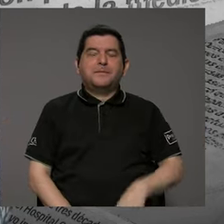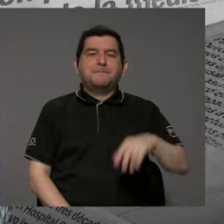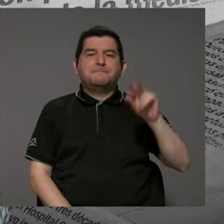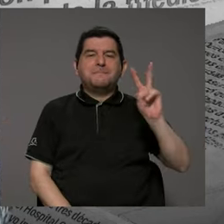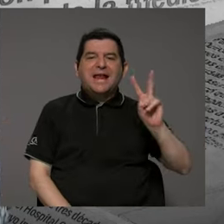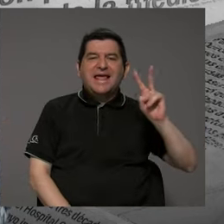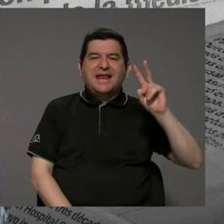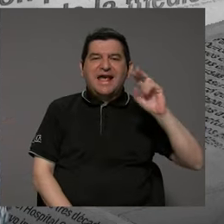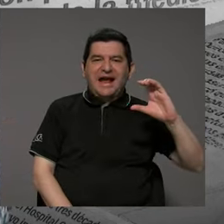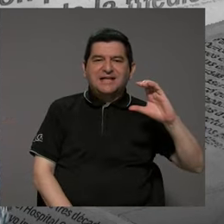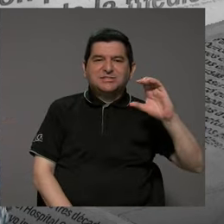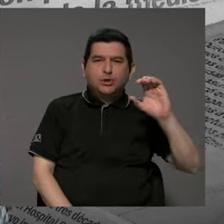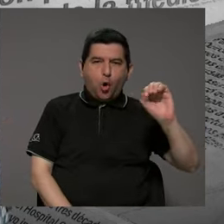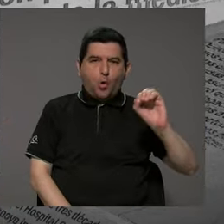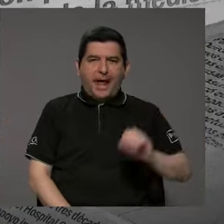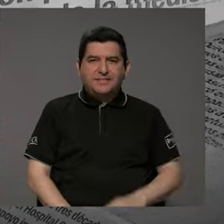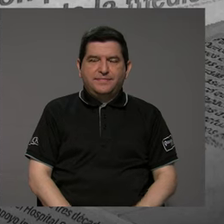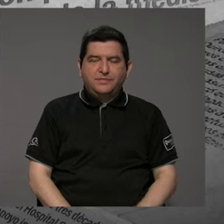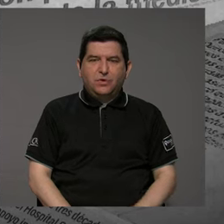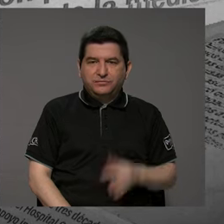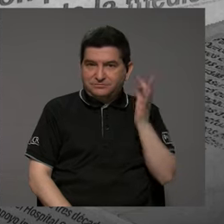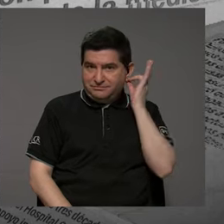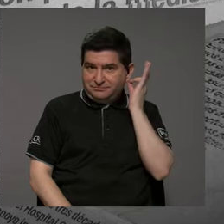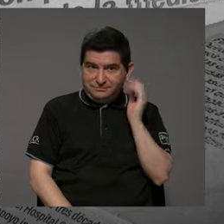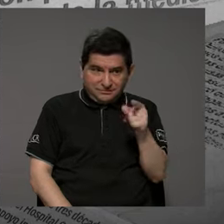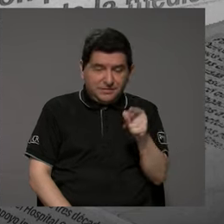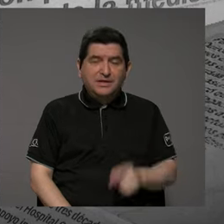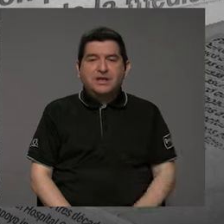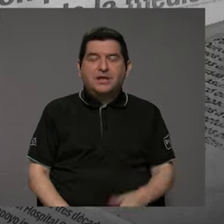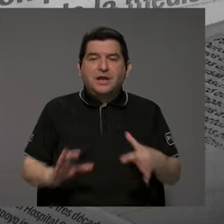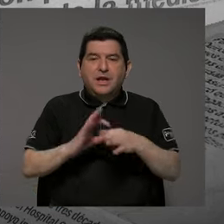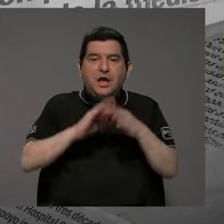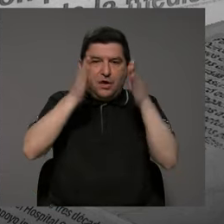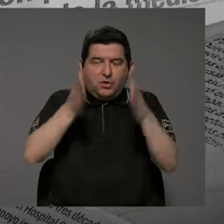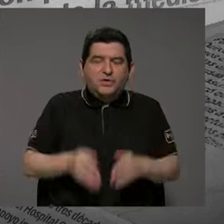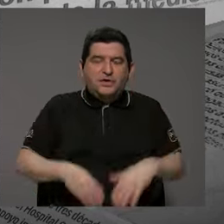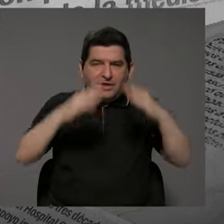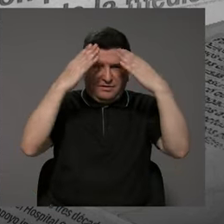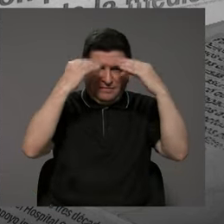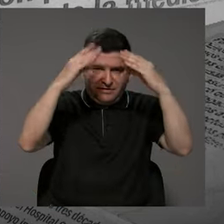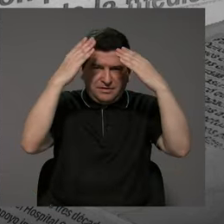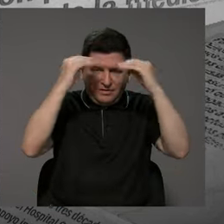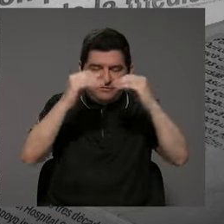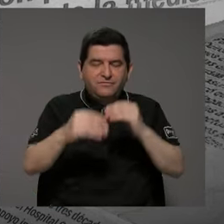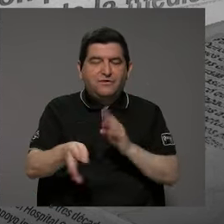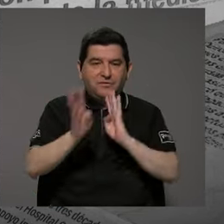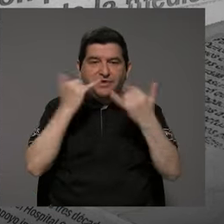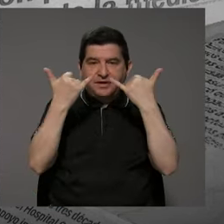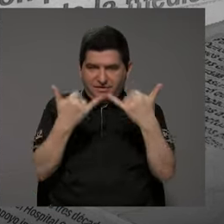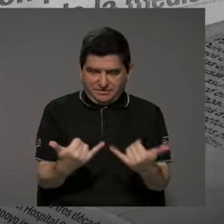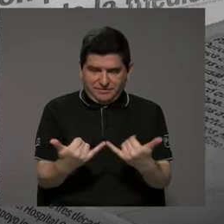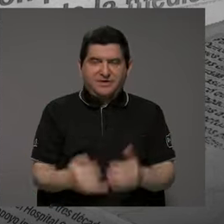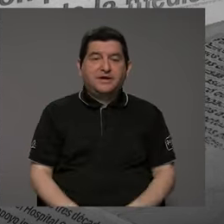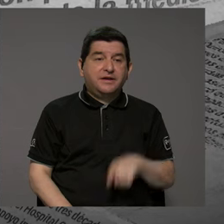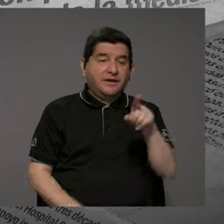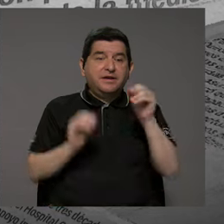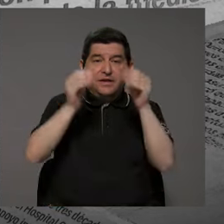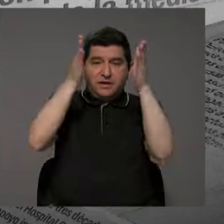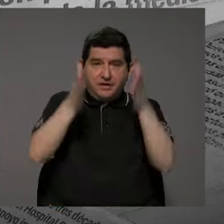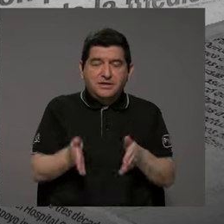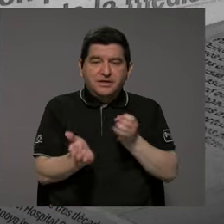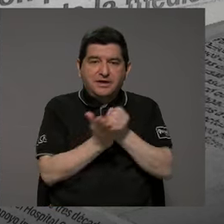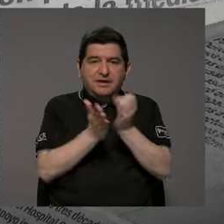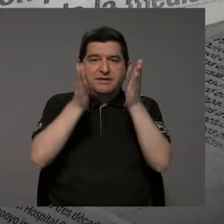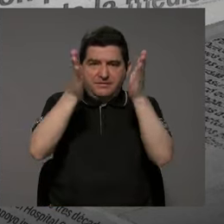Valeria Castro Obando, ella es la que coordinó este informe del cual vamos a hablar. También ella es